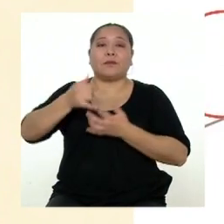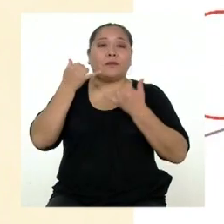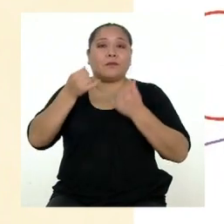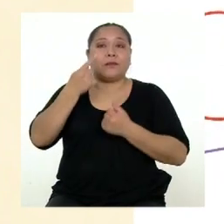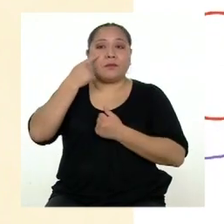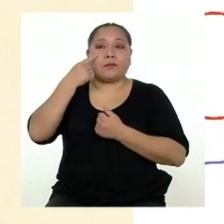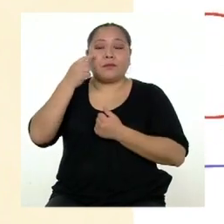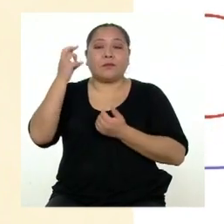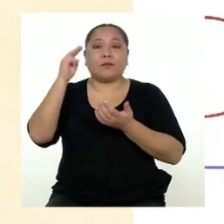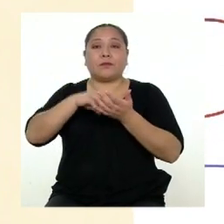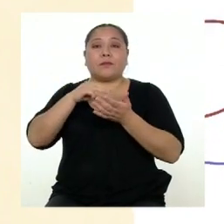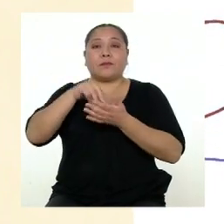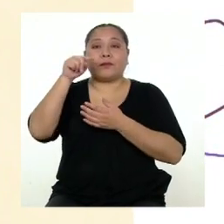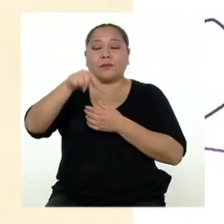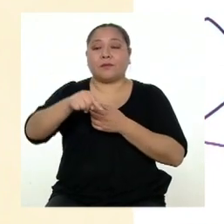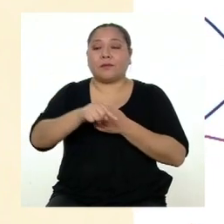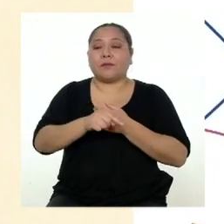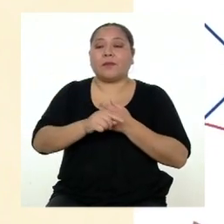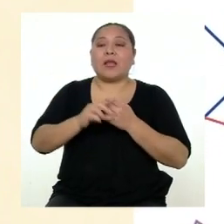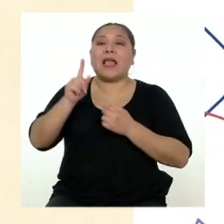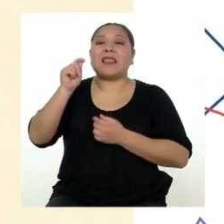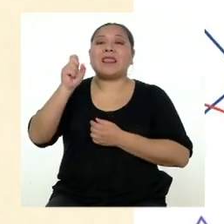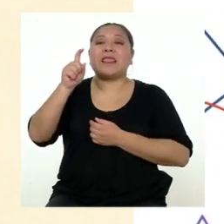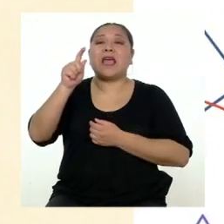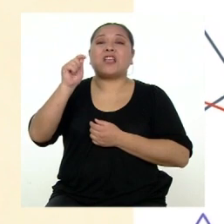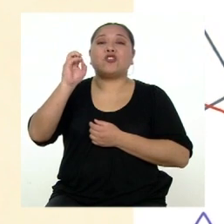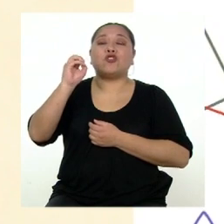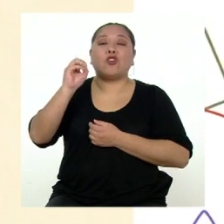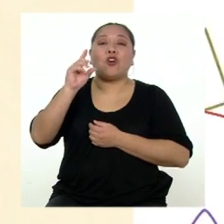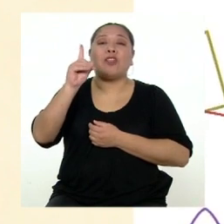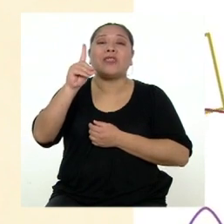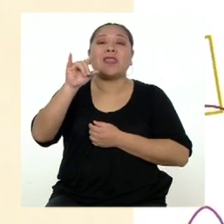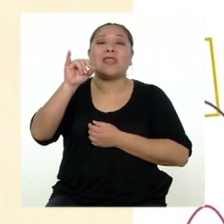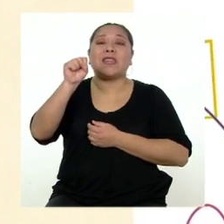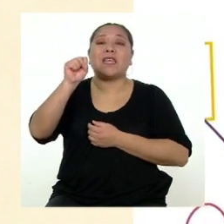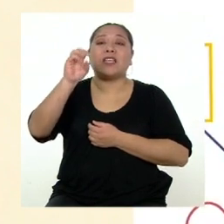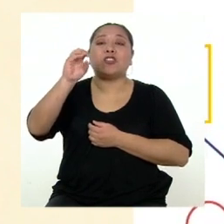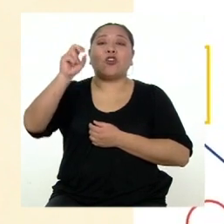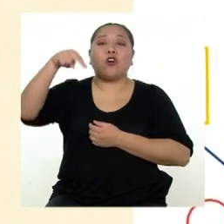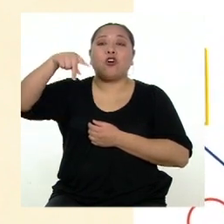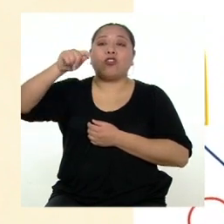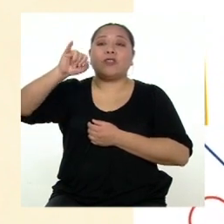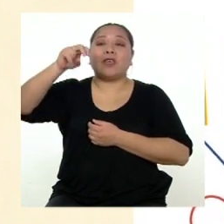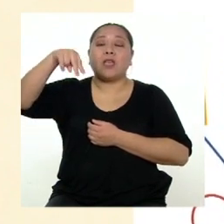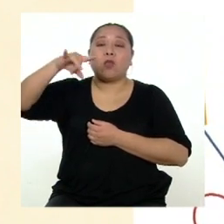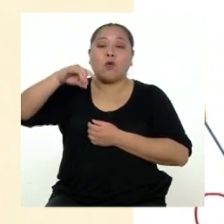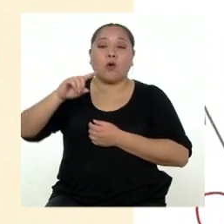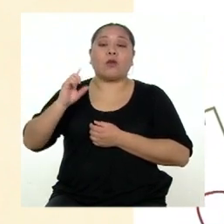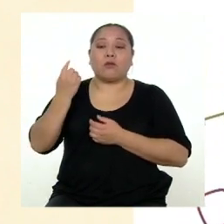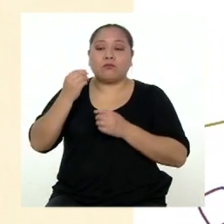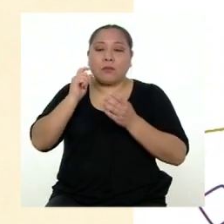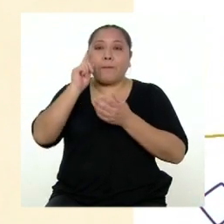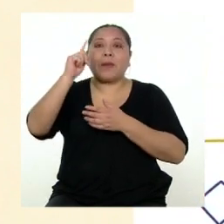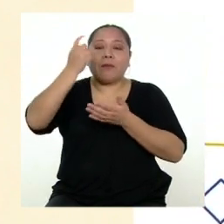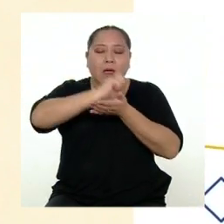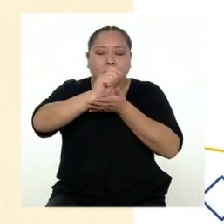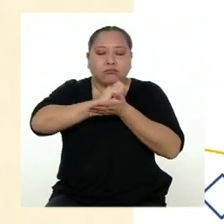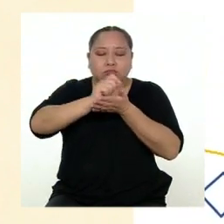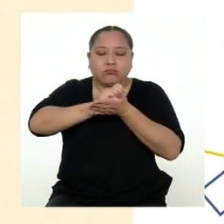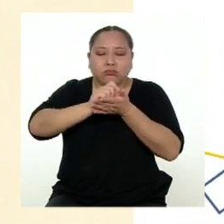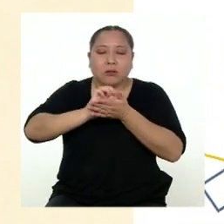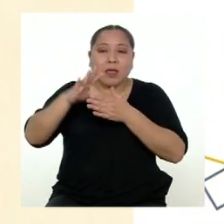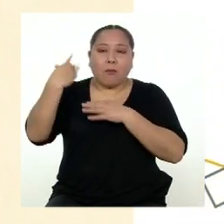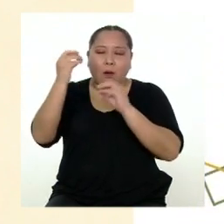más sobre este texto discontinuo para después iniciar con la planificación y la escritura de una primera versión de nuestra infografía.